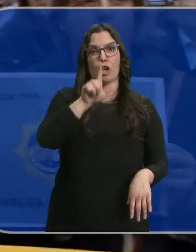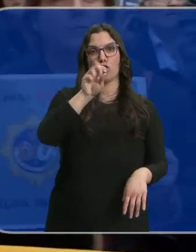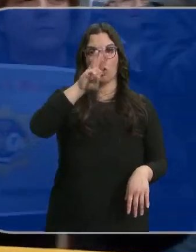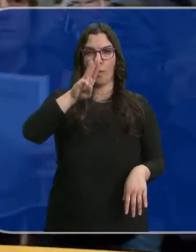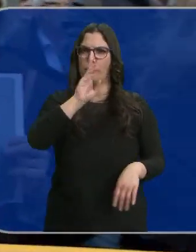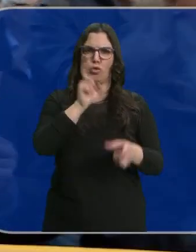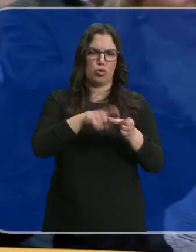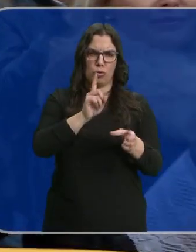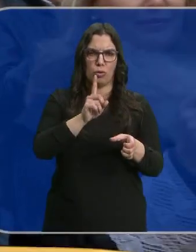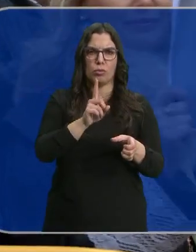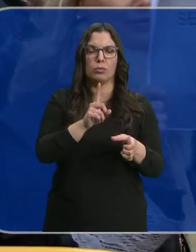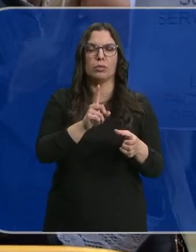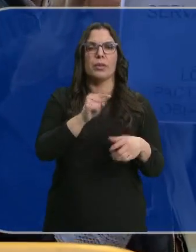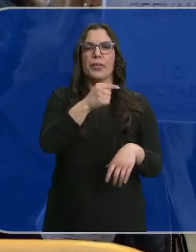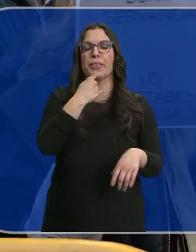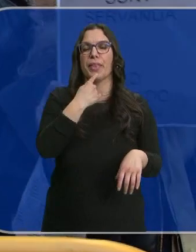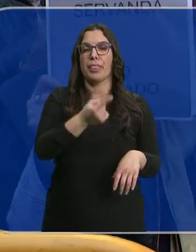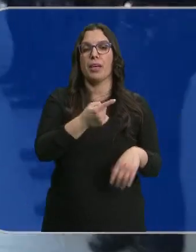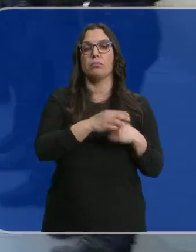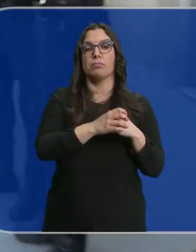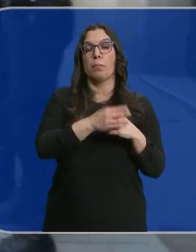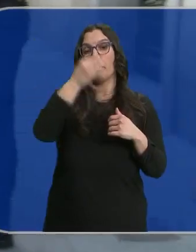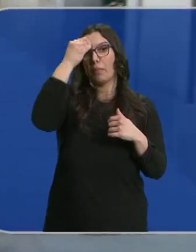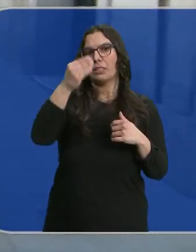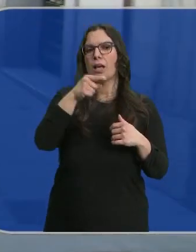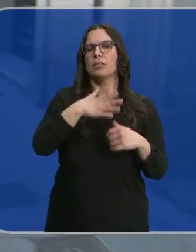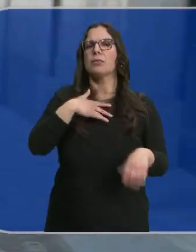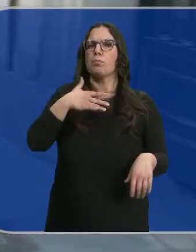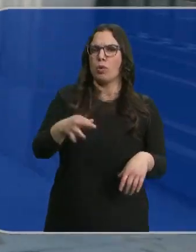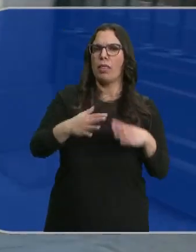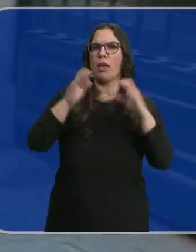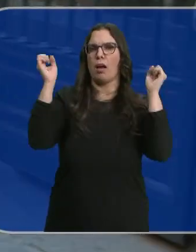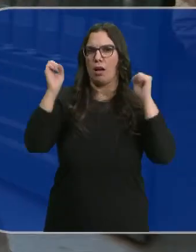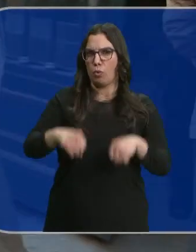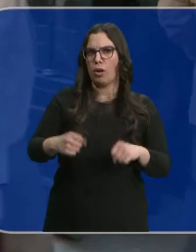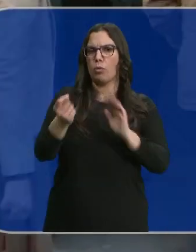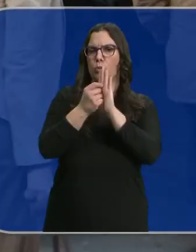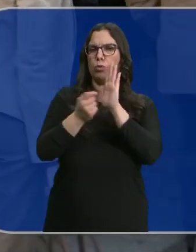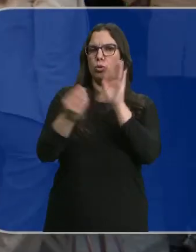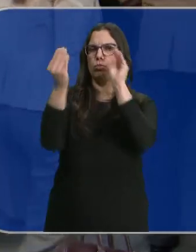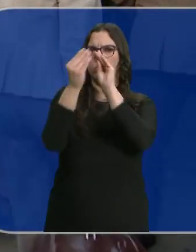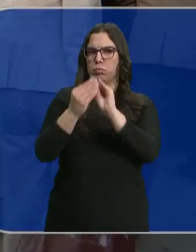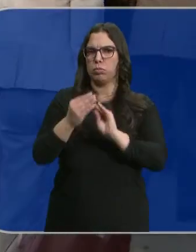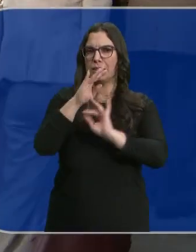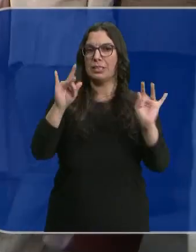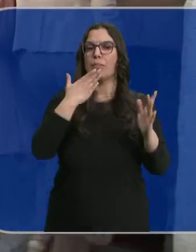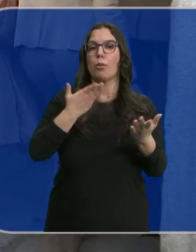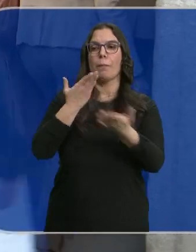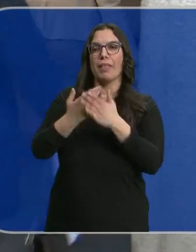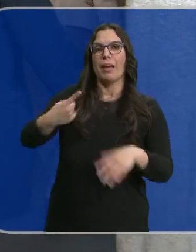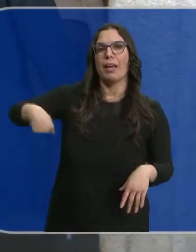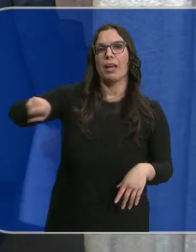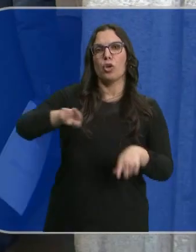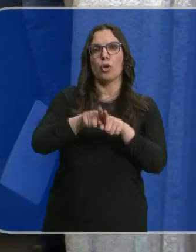que no ha estado presente en la reunión de hoy, asegura que cree que sí que es posible llegar a esos puntos en común pero les pide que no